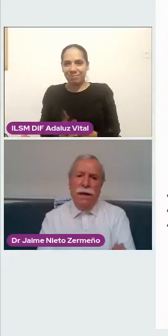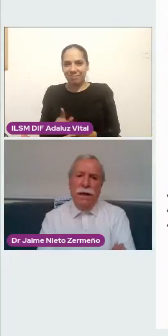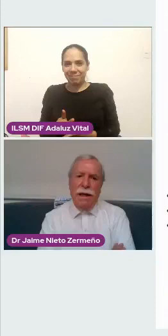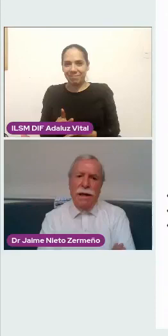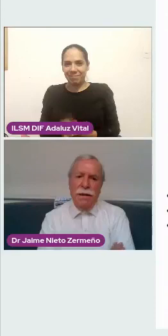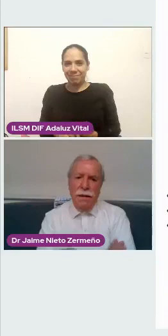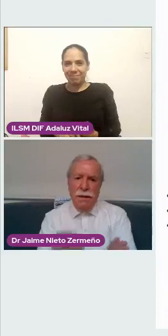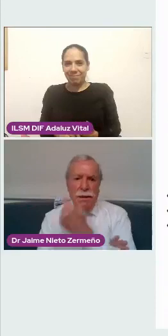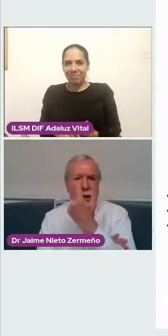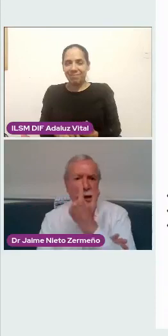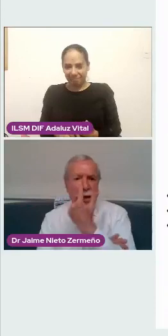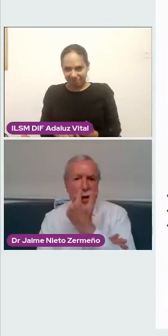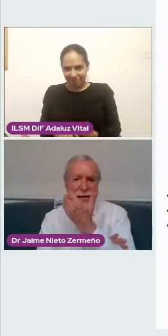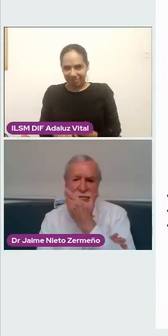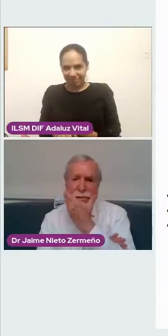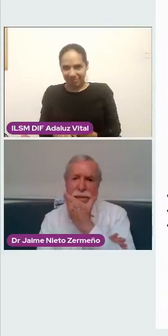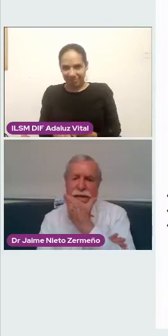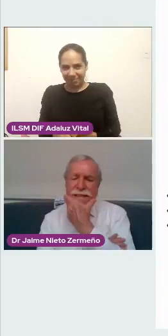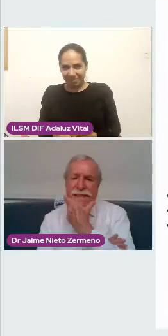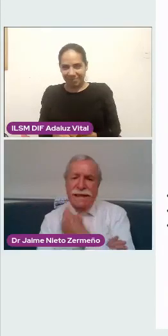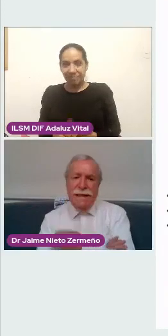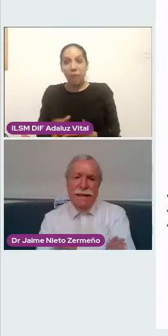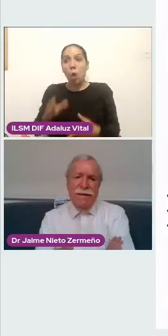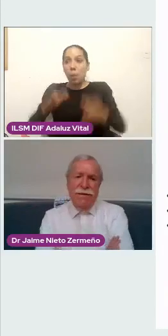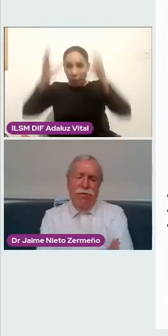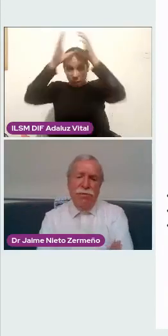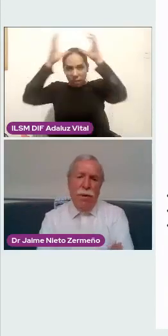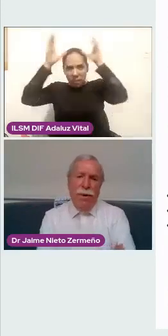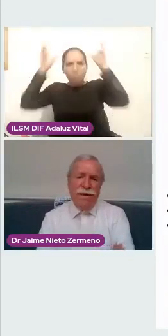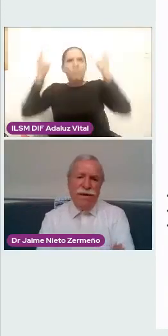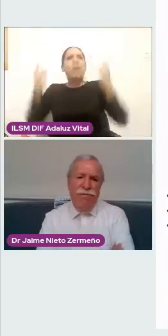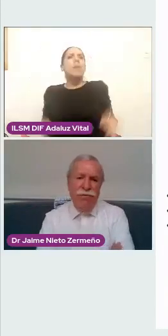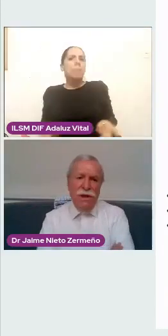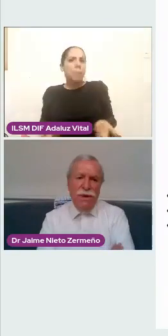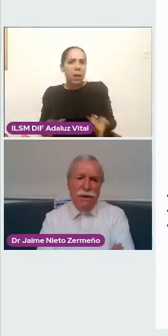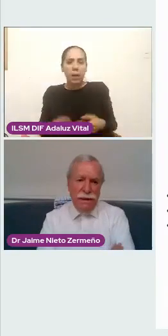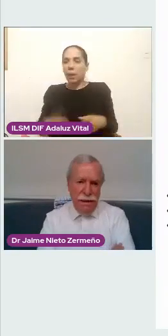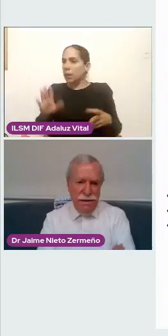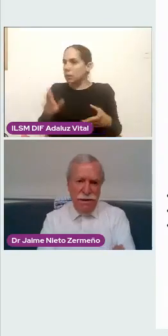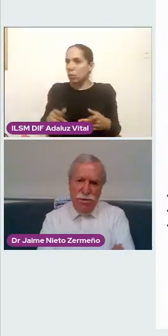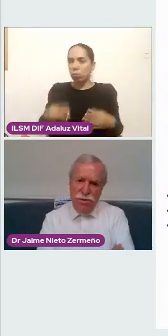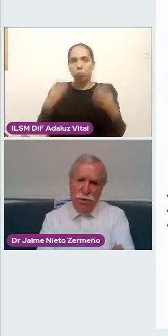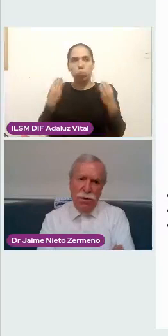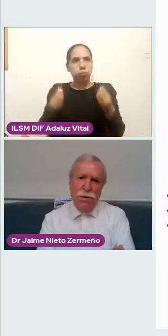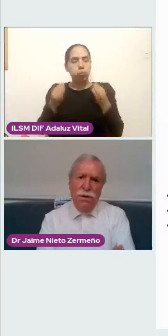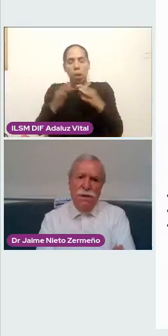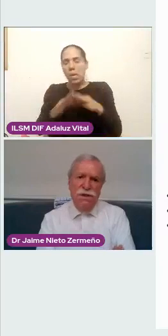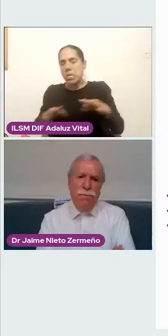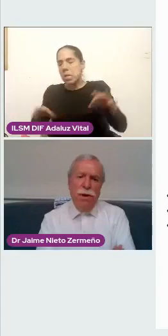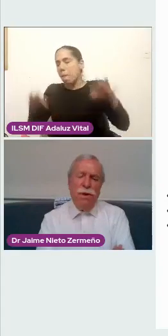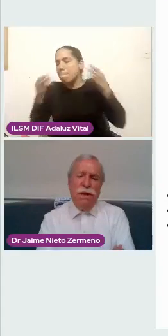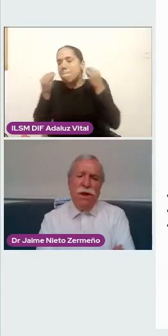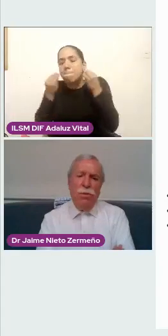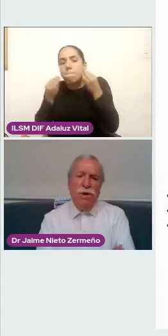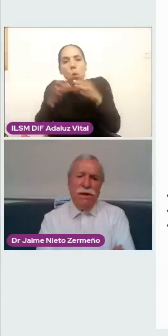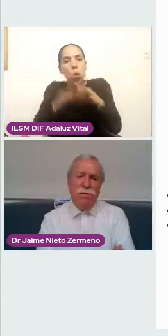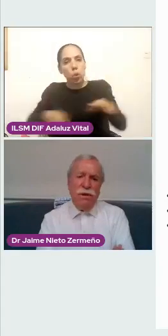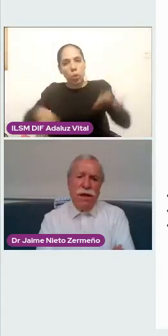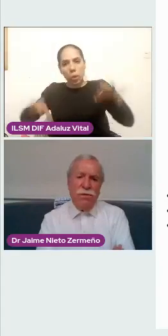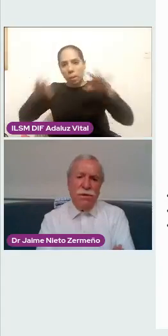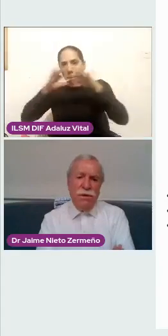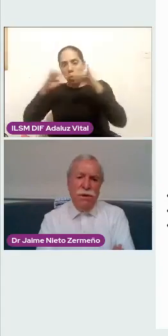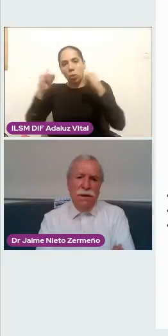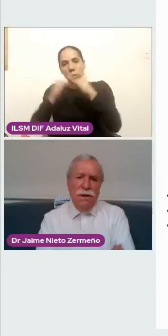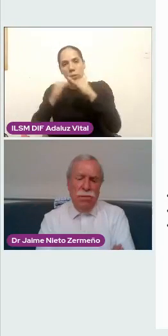por favor, ahí déjela. Las enfermeras forman parte fundamental de la institución. Siempre han mantenido muy